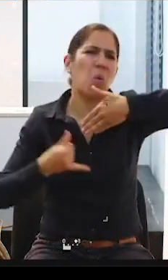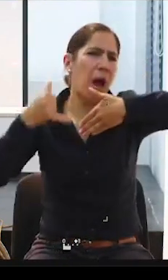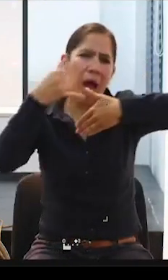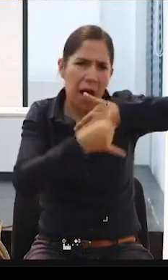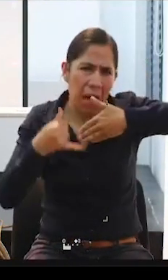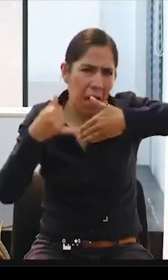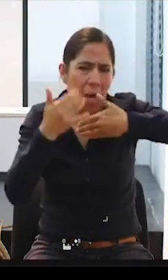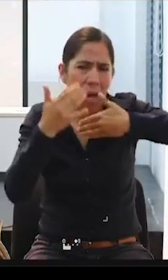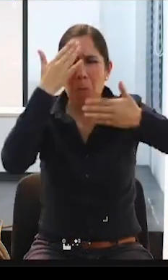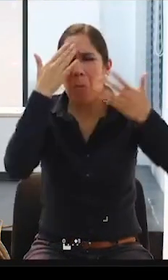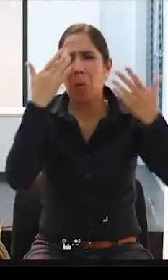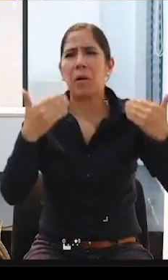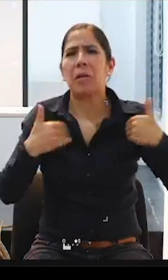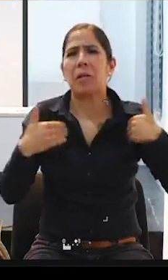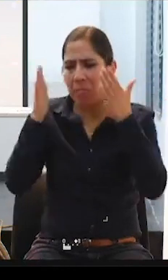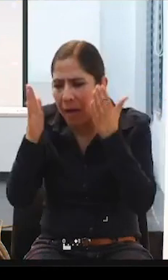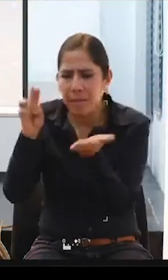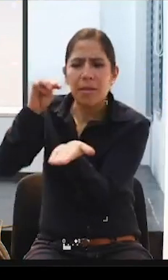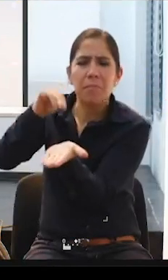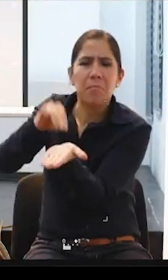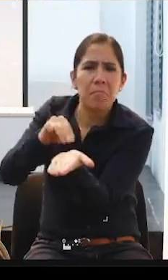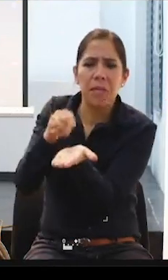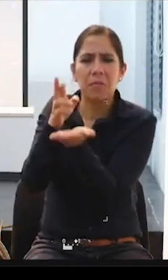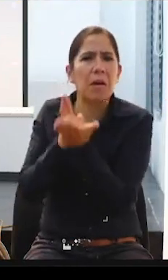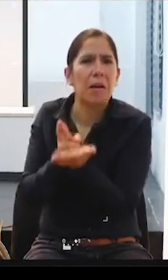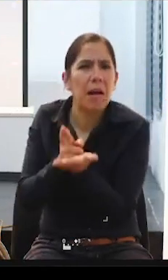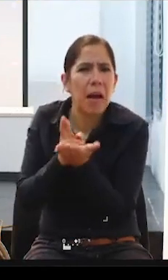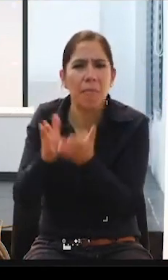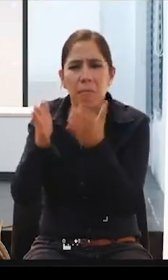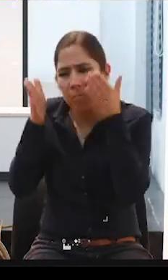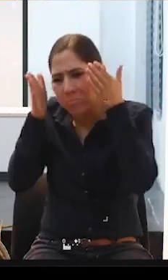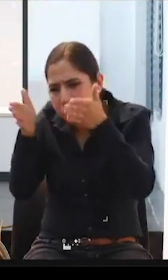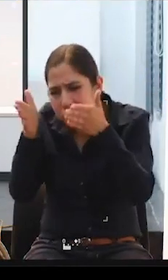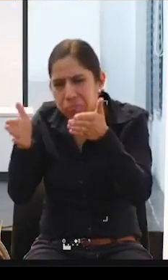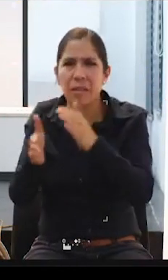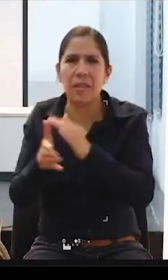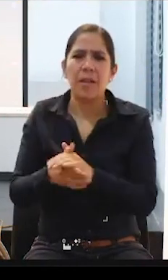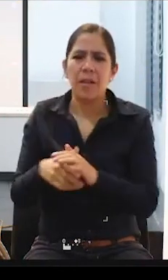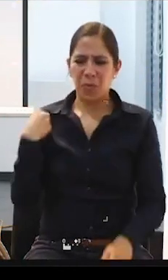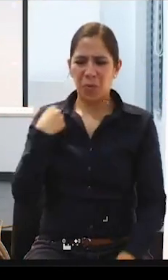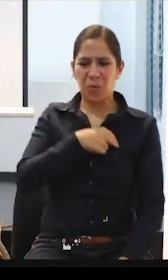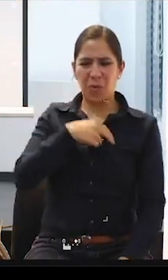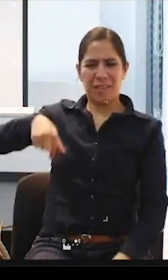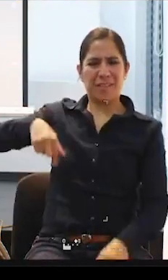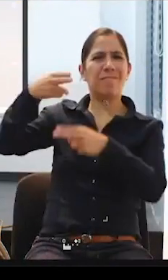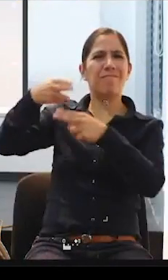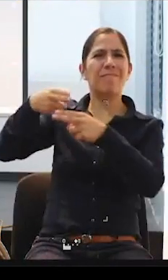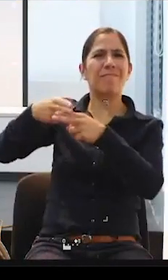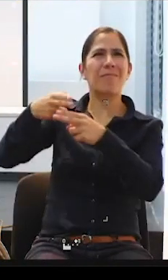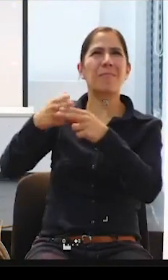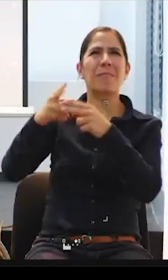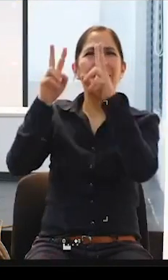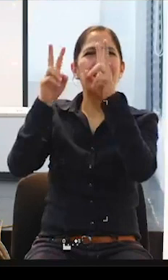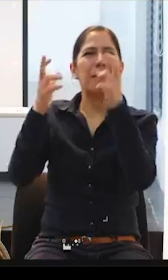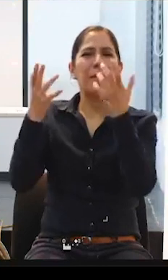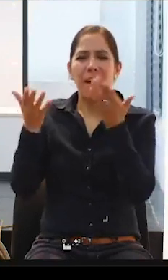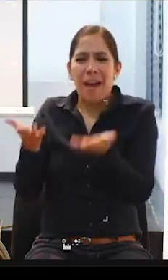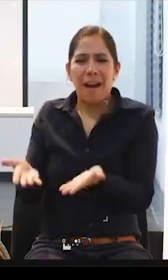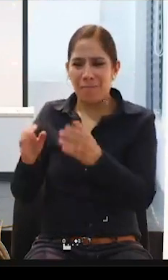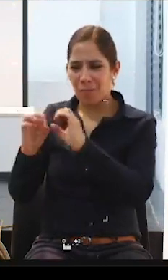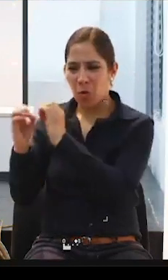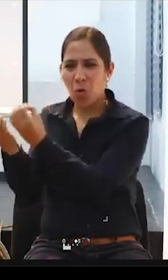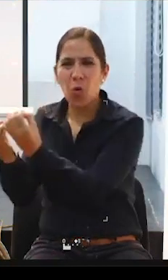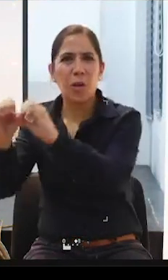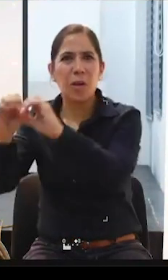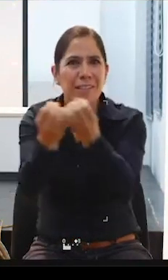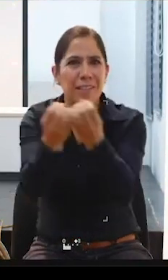muy médicos rehabilitadoras, incluso lo que nosotros llamamos también las organizaciones tradicionales, que eran esas